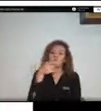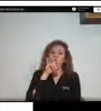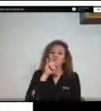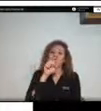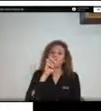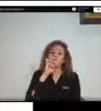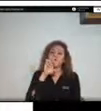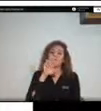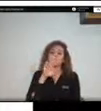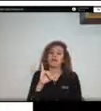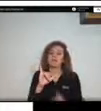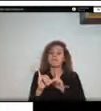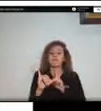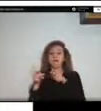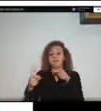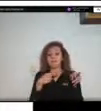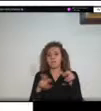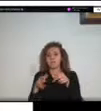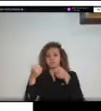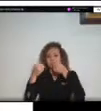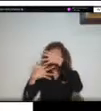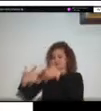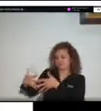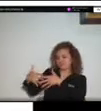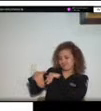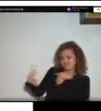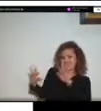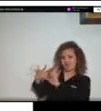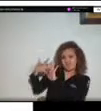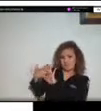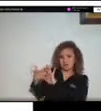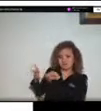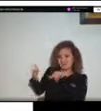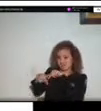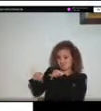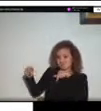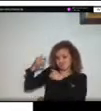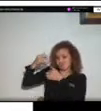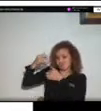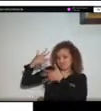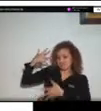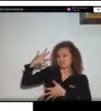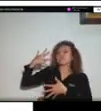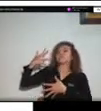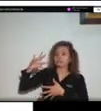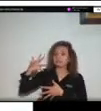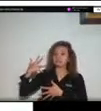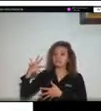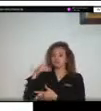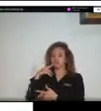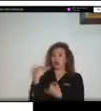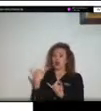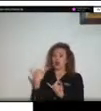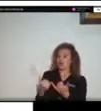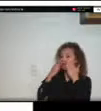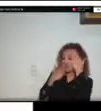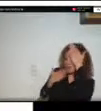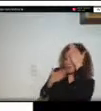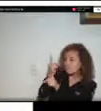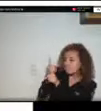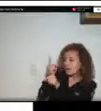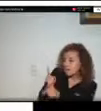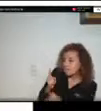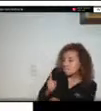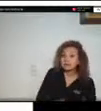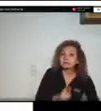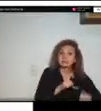digamos es validada con lo que encontramos actualmente en la temporada de lluvias actual